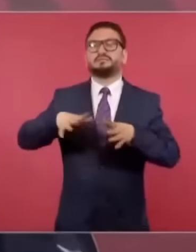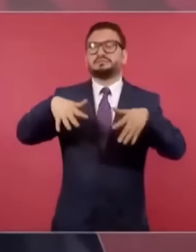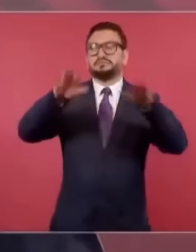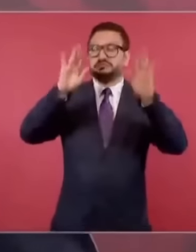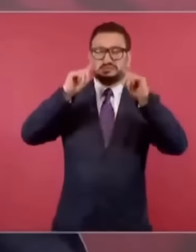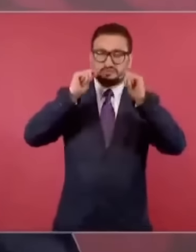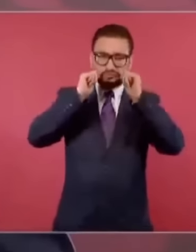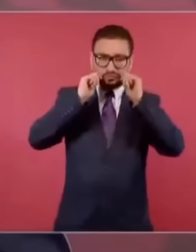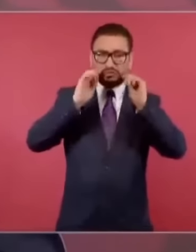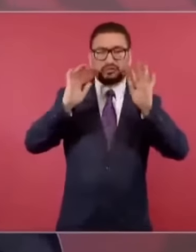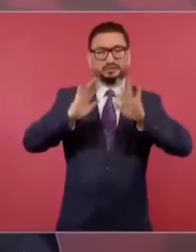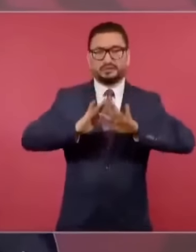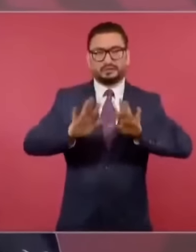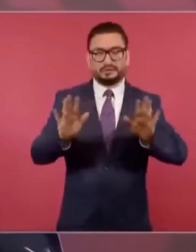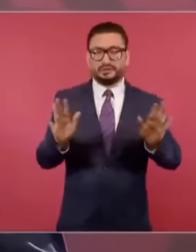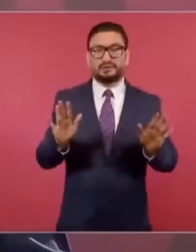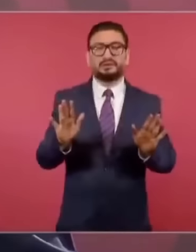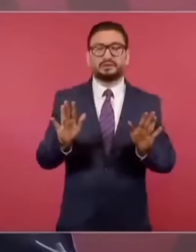esto es